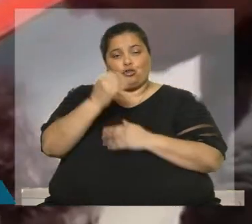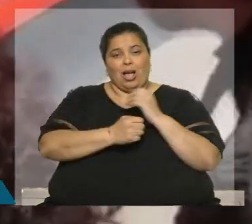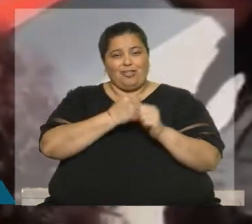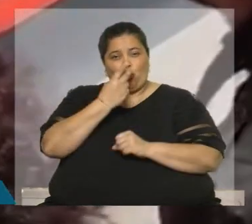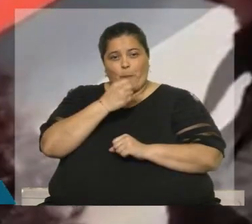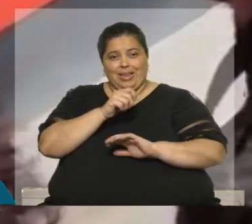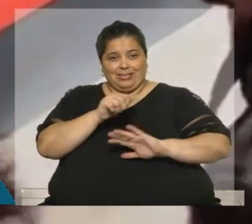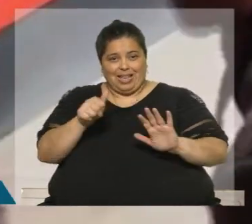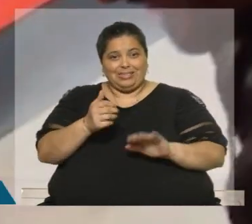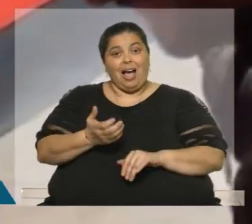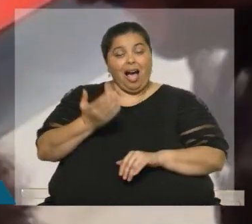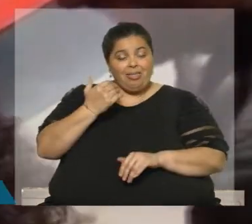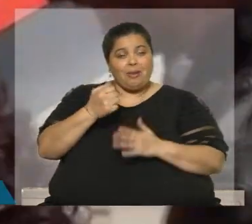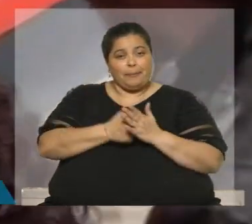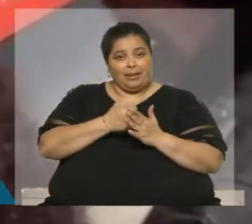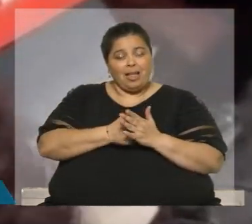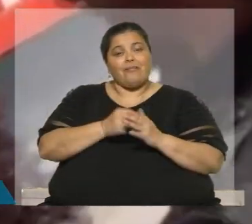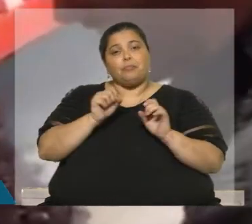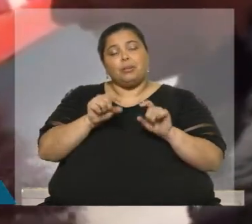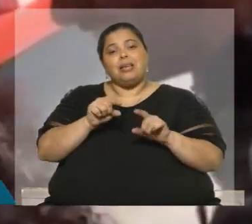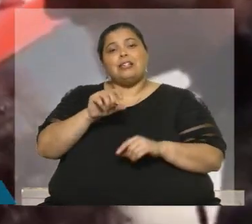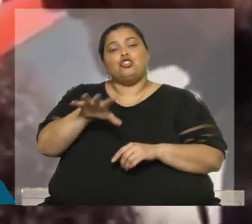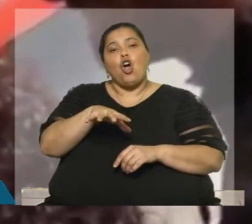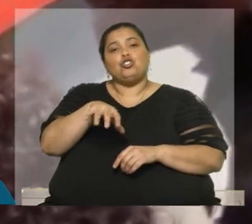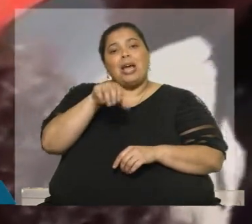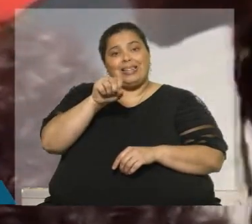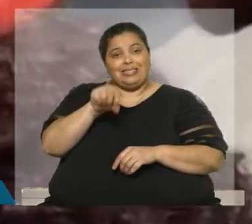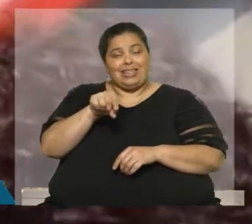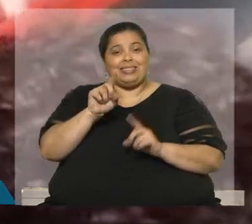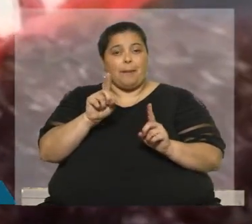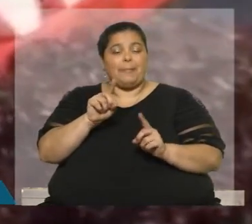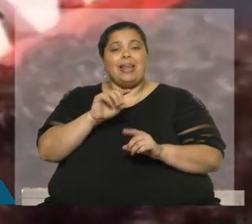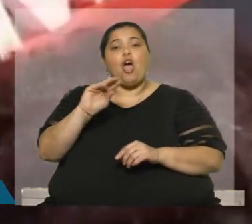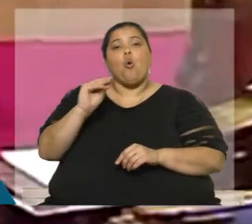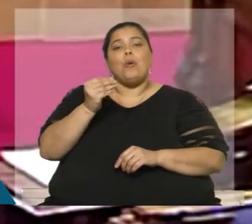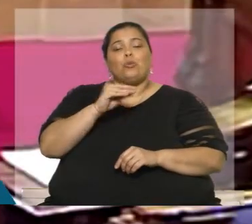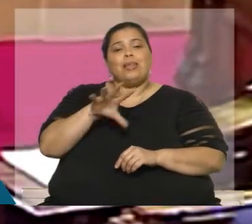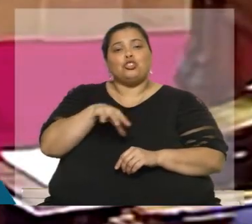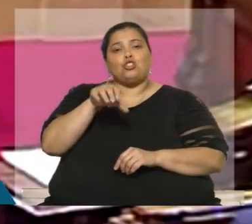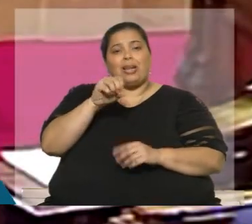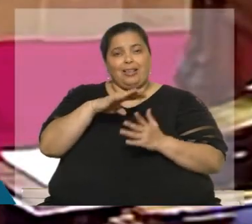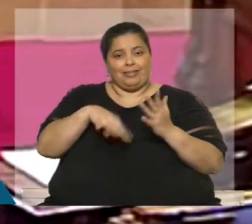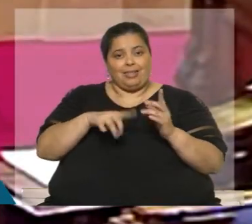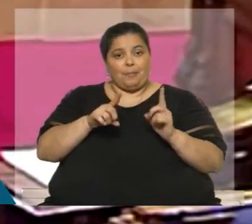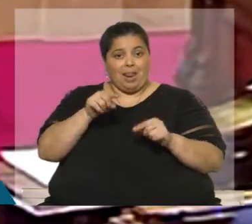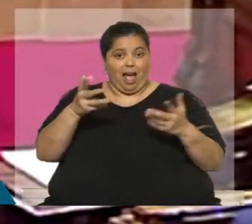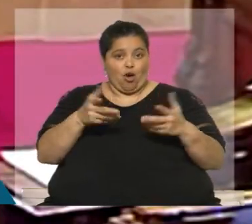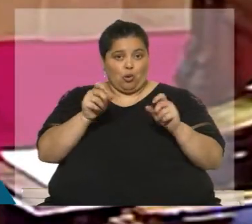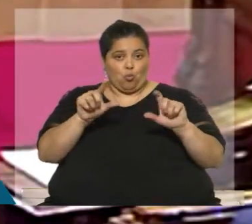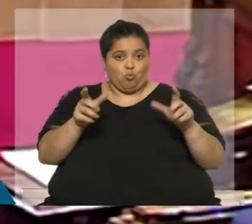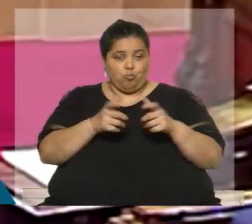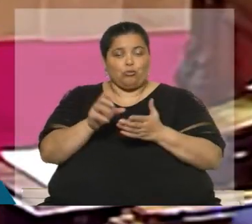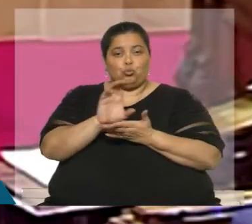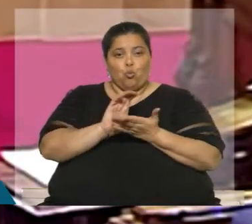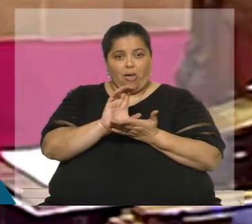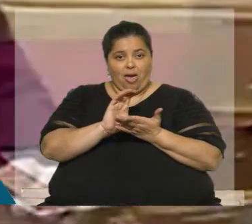esa colectividad política, militó en el Partido de los Socialistas de Cataluña y en la Juventud de Socialistas de Cataluña. En Ciudadanos fue secretario de Acción Política